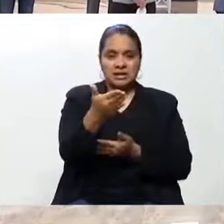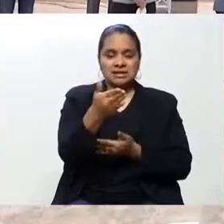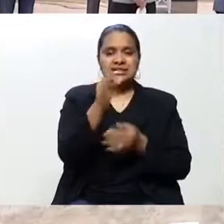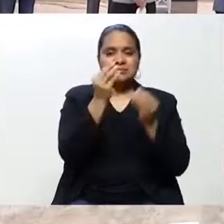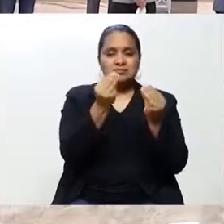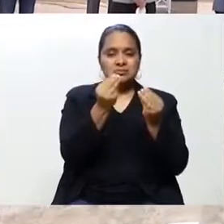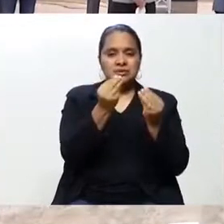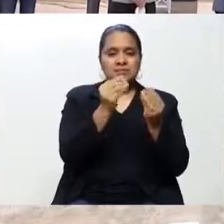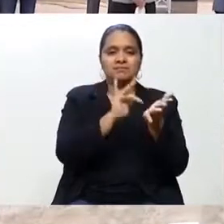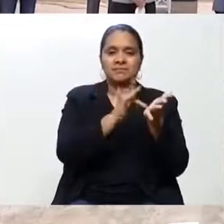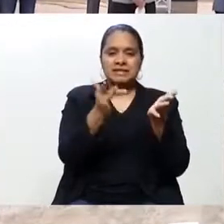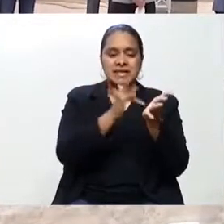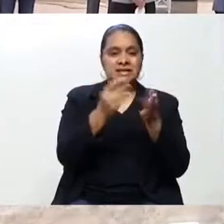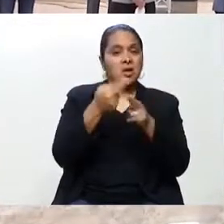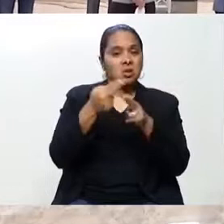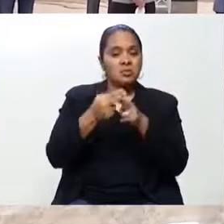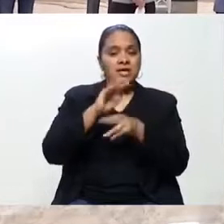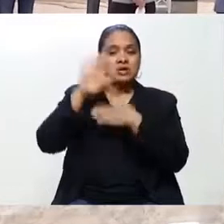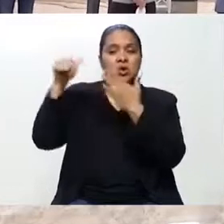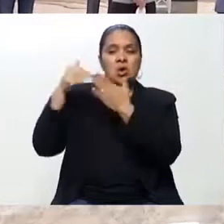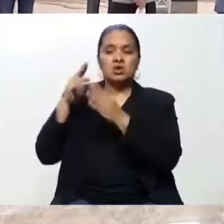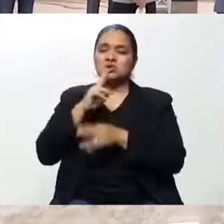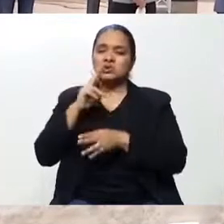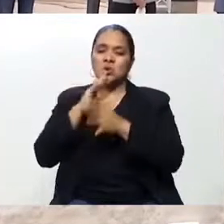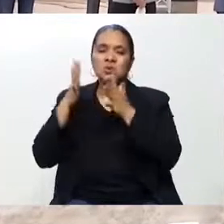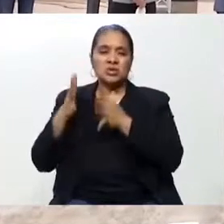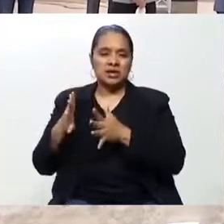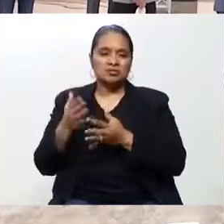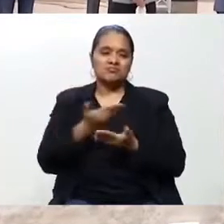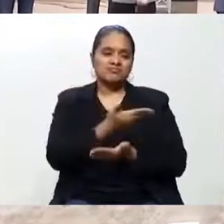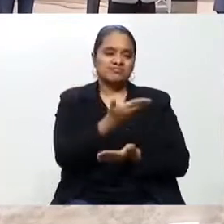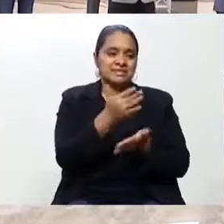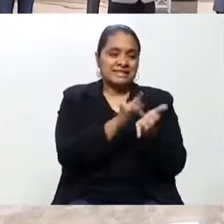y en nombre de todo el pueblo hondureño, les digo gracias.